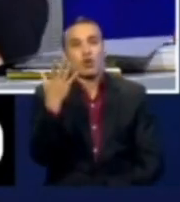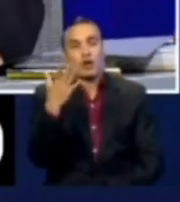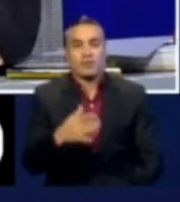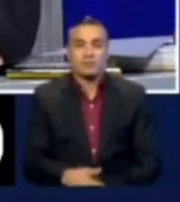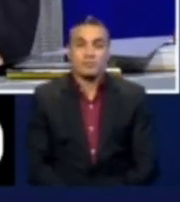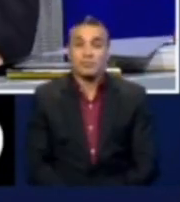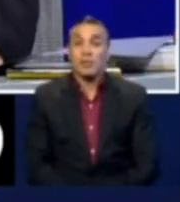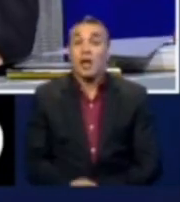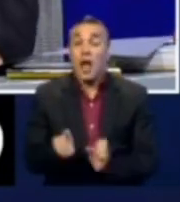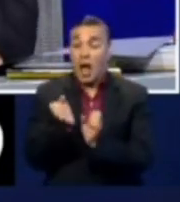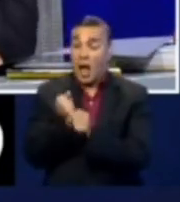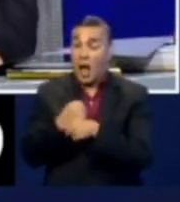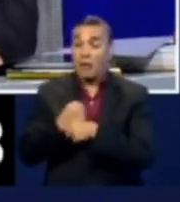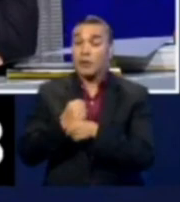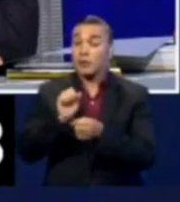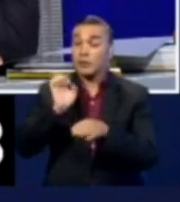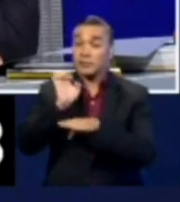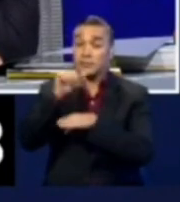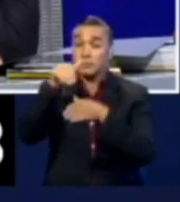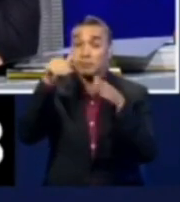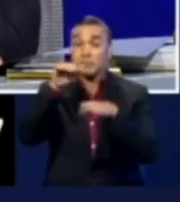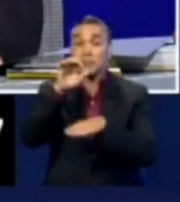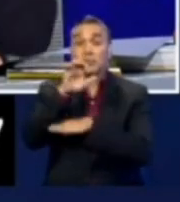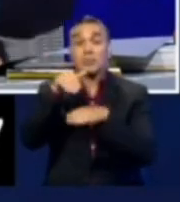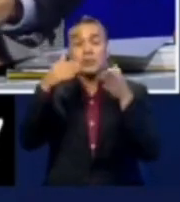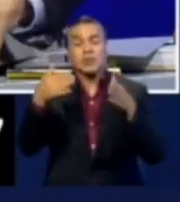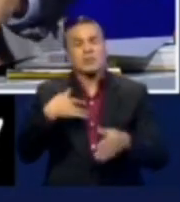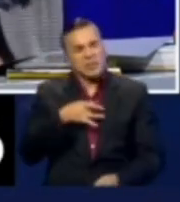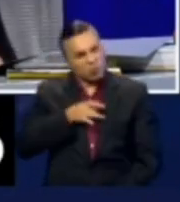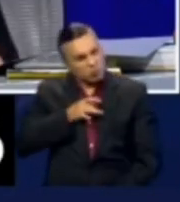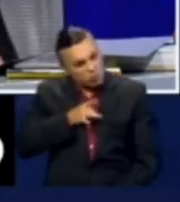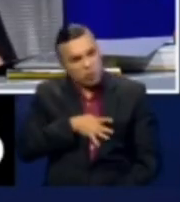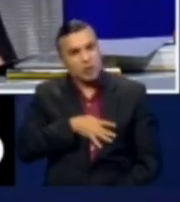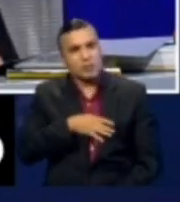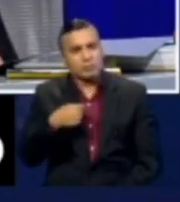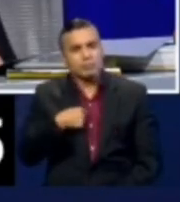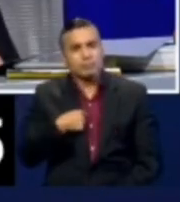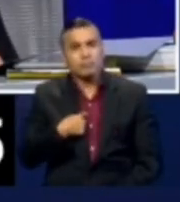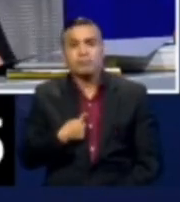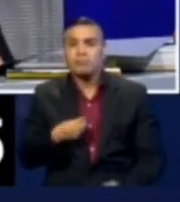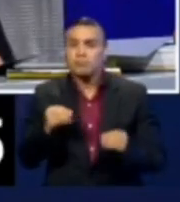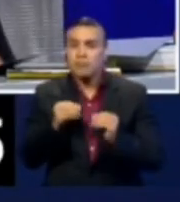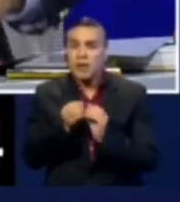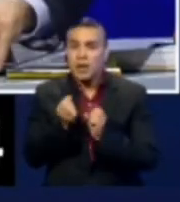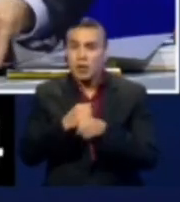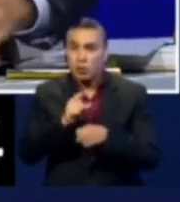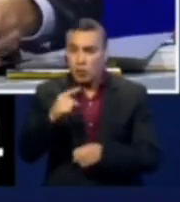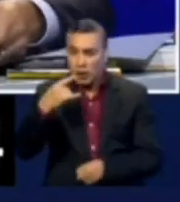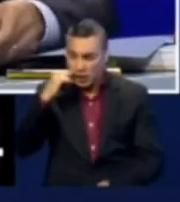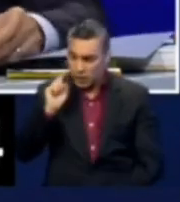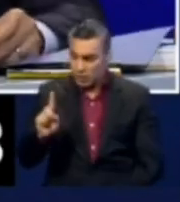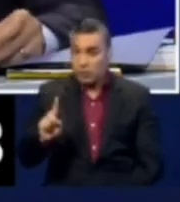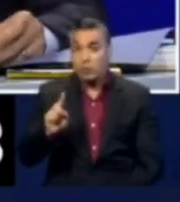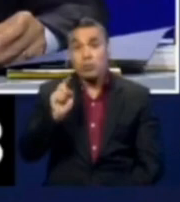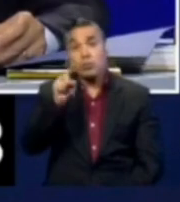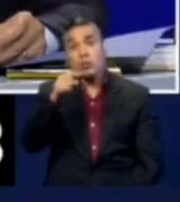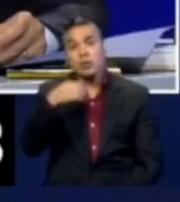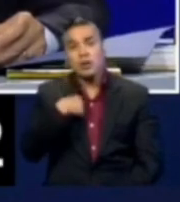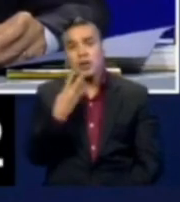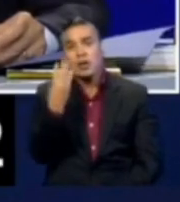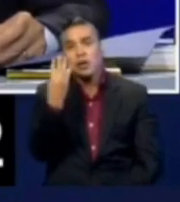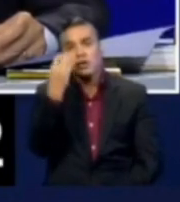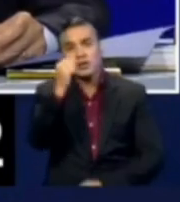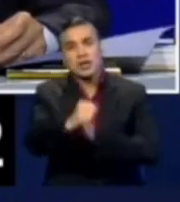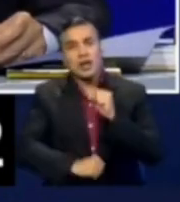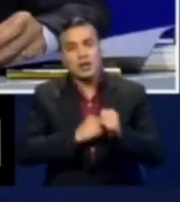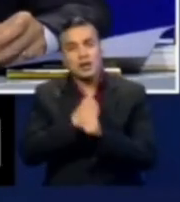El hambre de los ecuatorianos me duele en el alma y me duele mucho más el hambre de un niño. Ustedes tuvieron 14